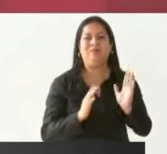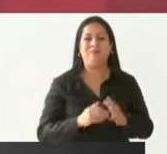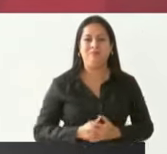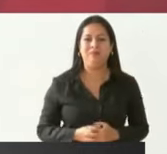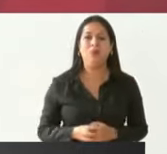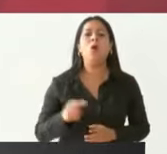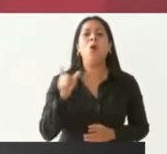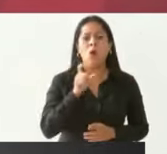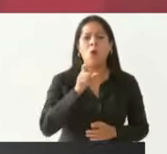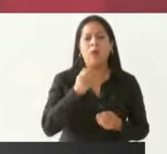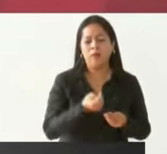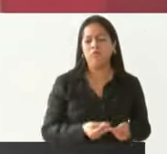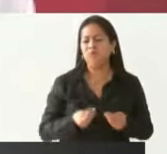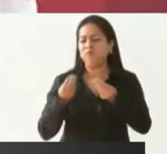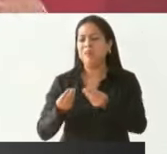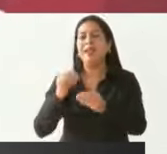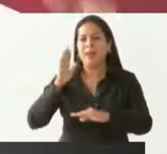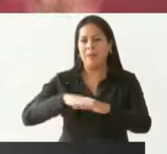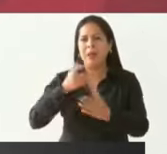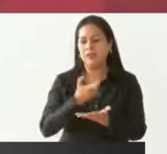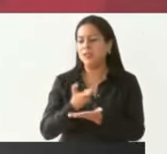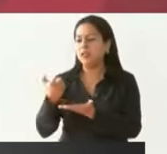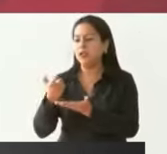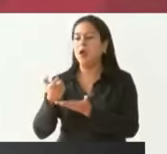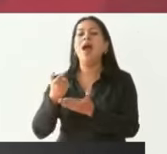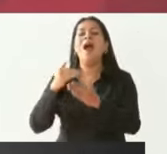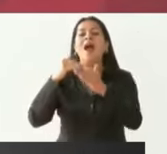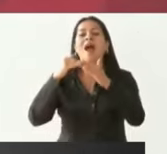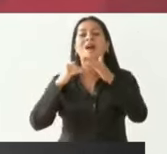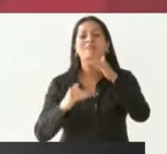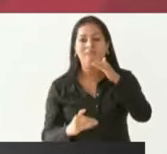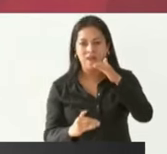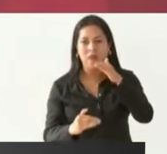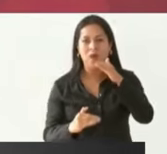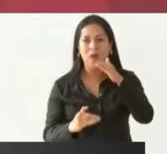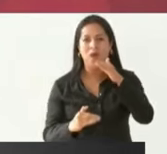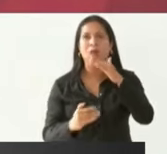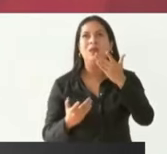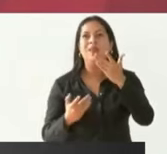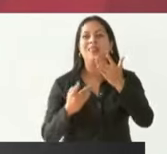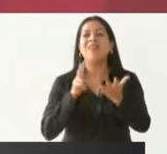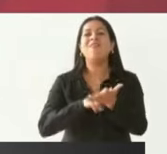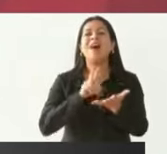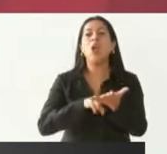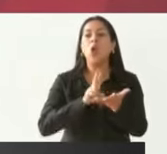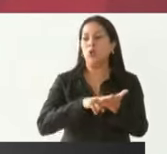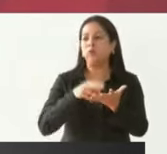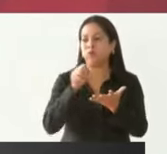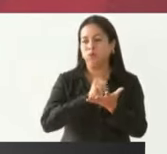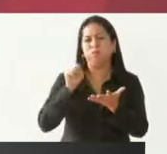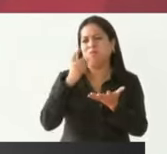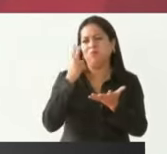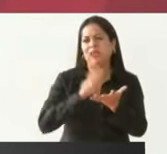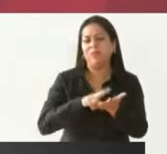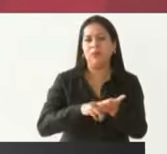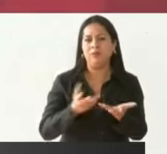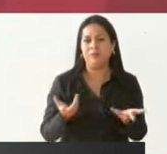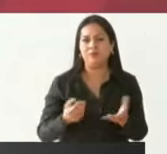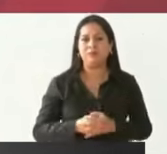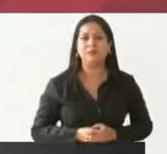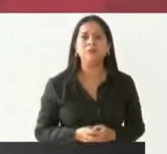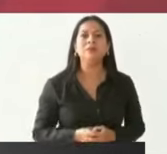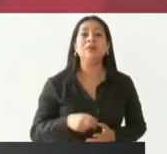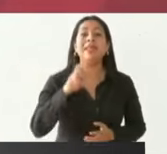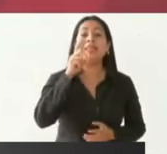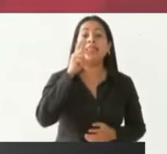salario, se quedaba por abajo de la inflación. Por eso, en 36